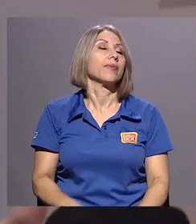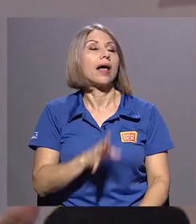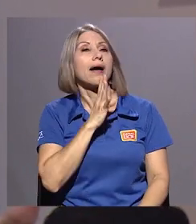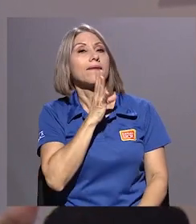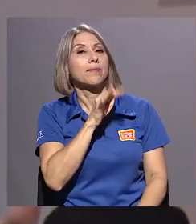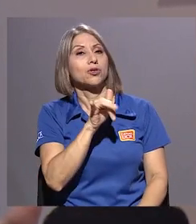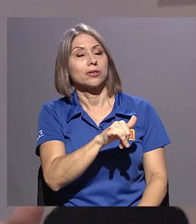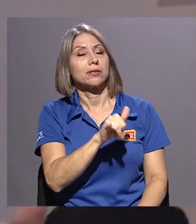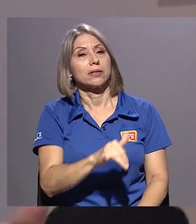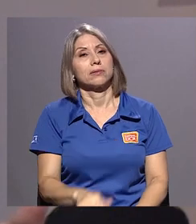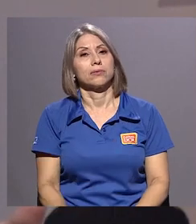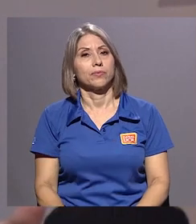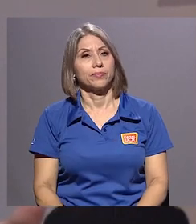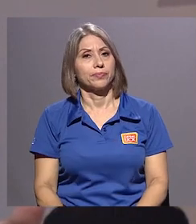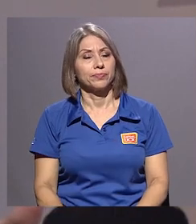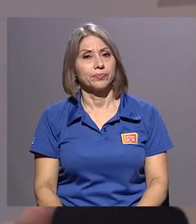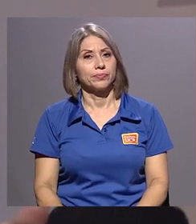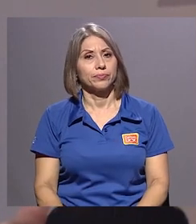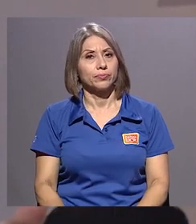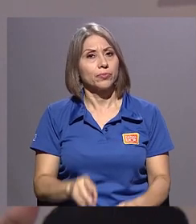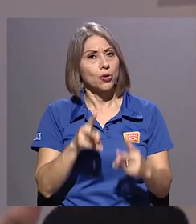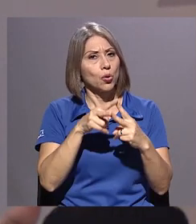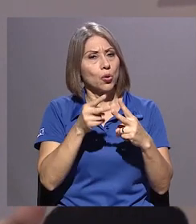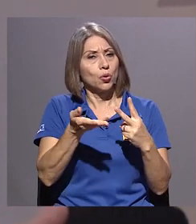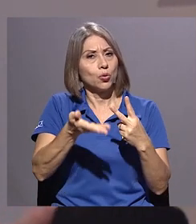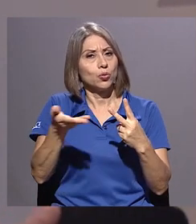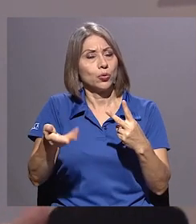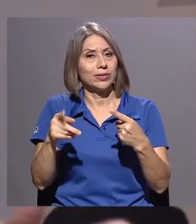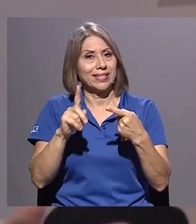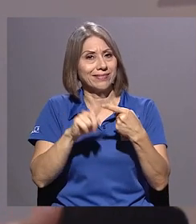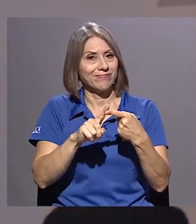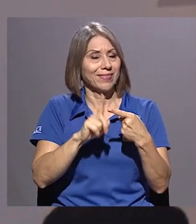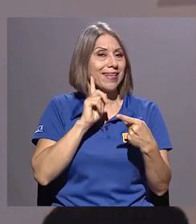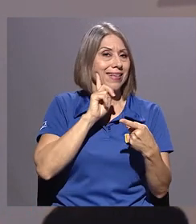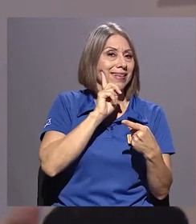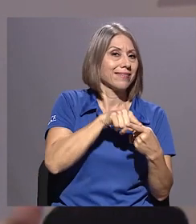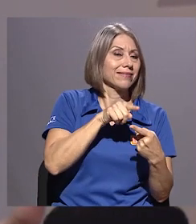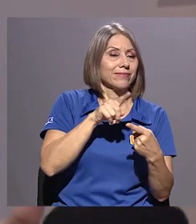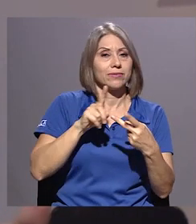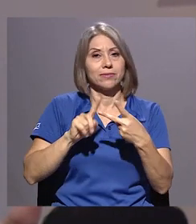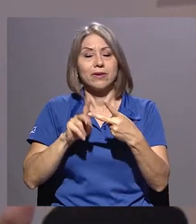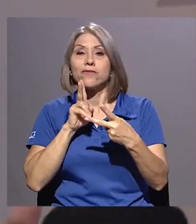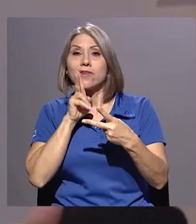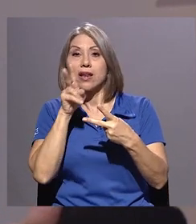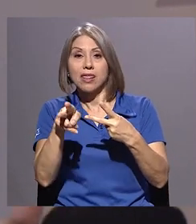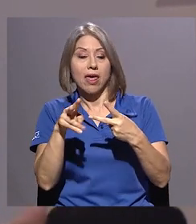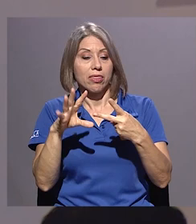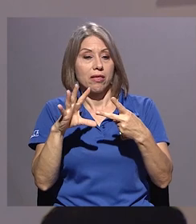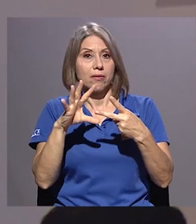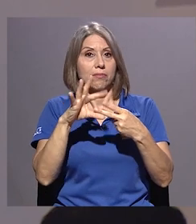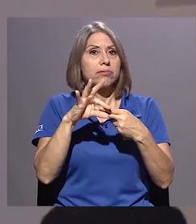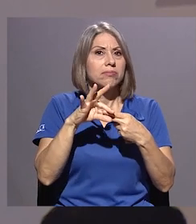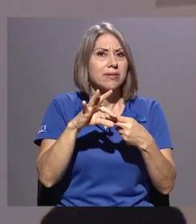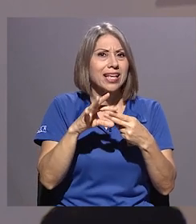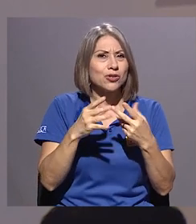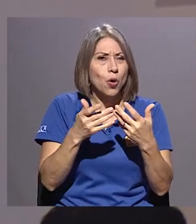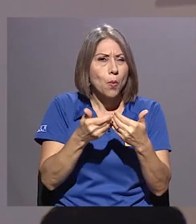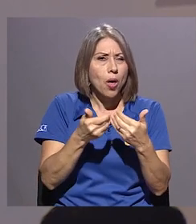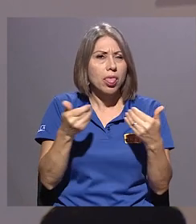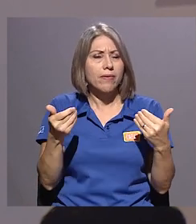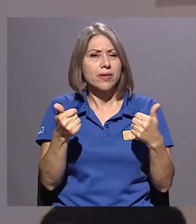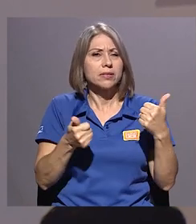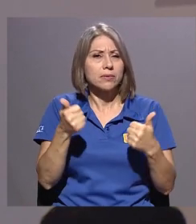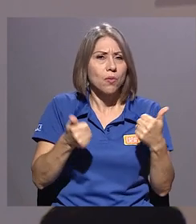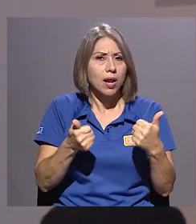particulares. La línea entre ficción y realidad, que me interesa mucho, es muy interesante. Me gustaría que